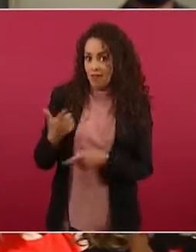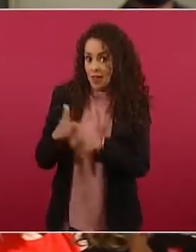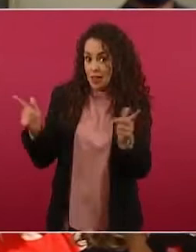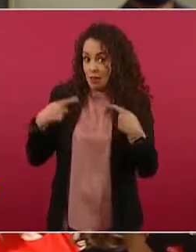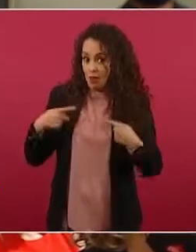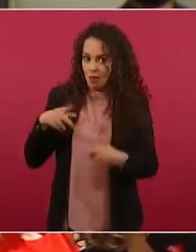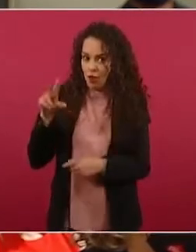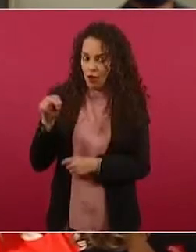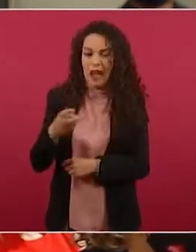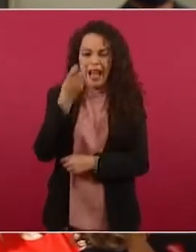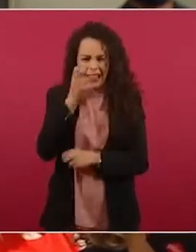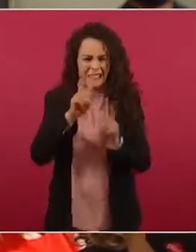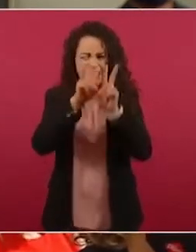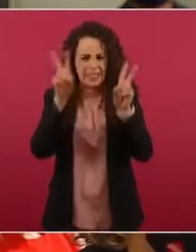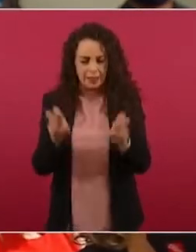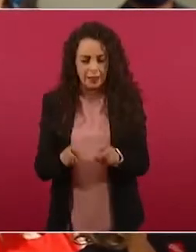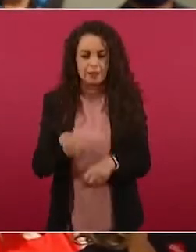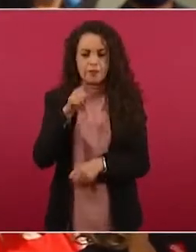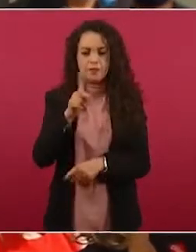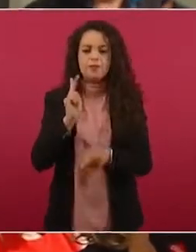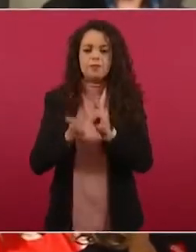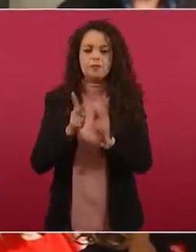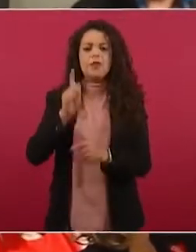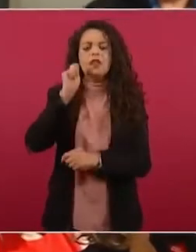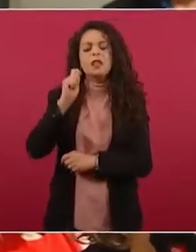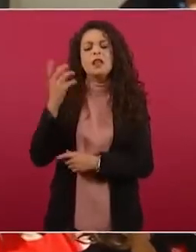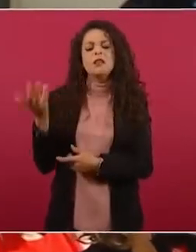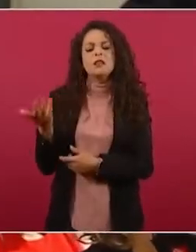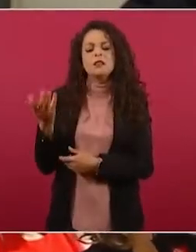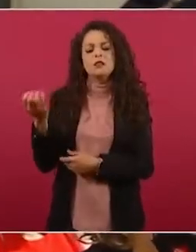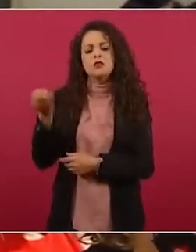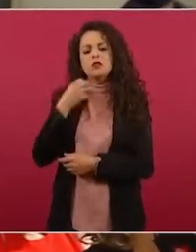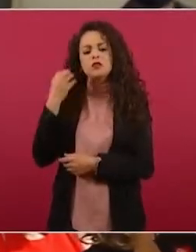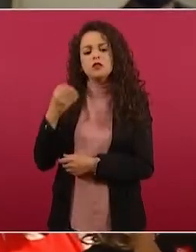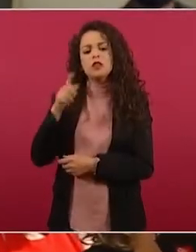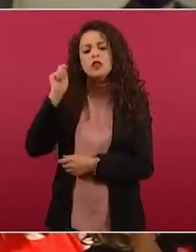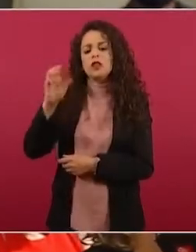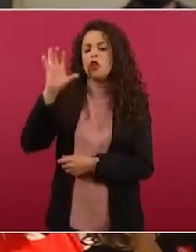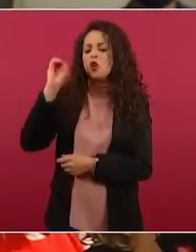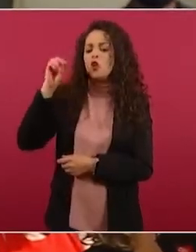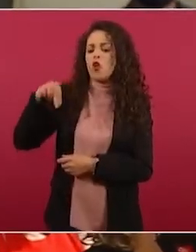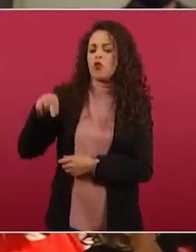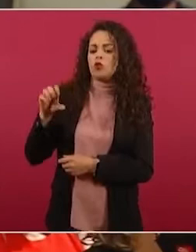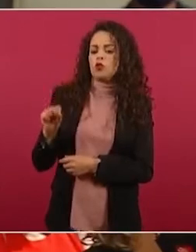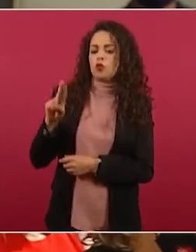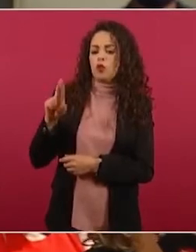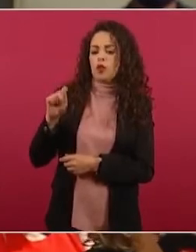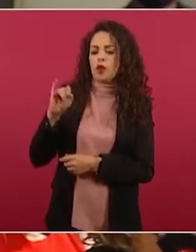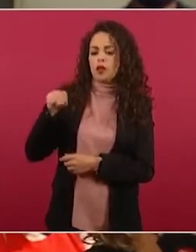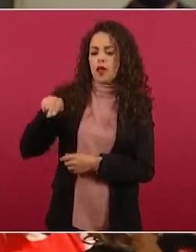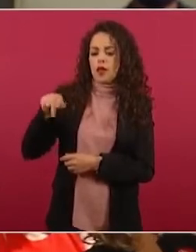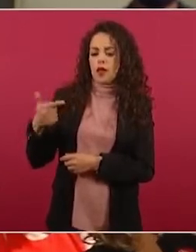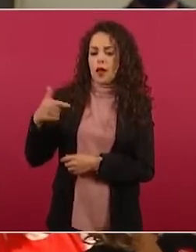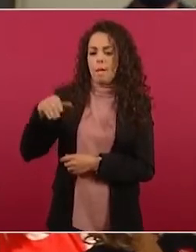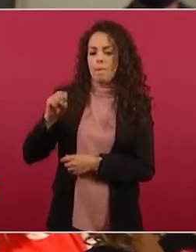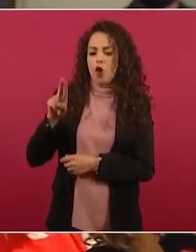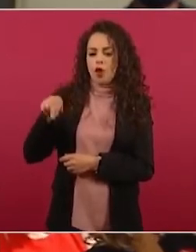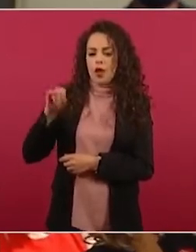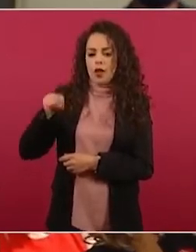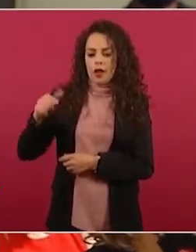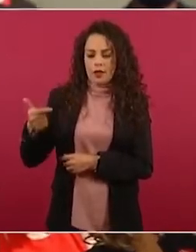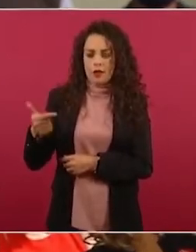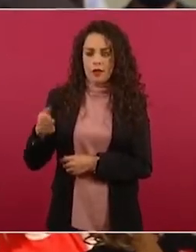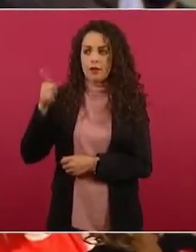comentado a veces en la conferencia de prensa de la consultora Morning Consulting, que mantiene una aprobación